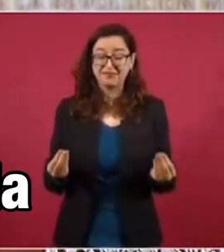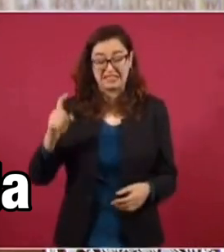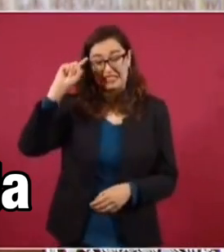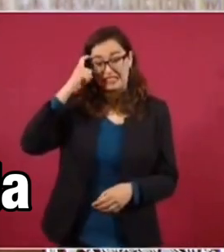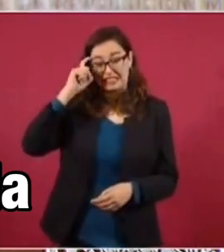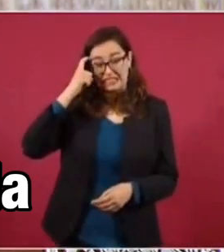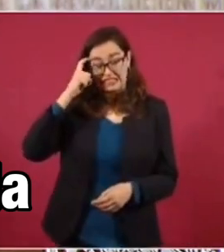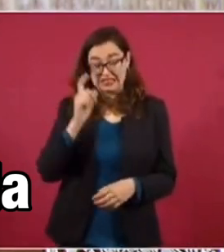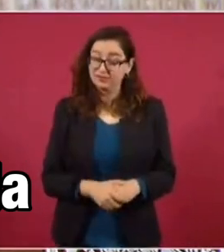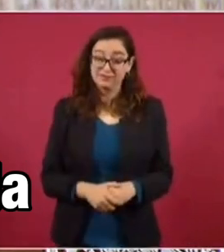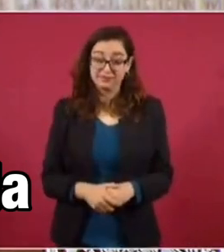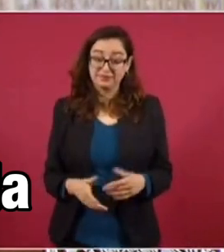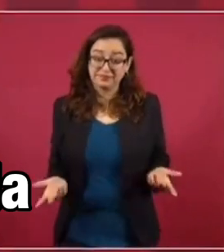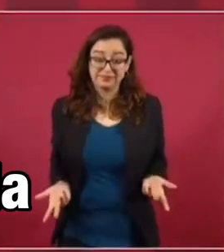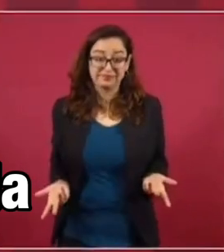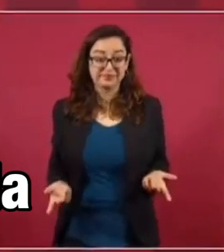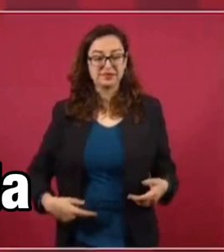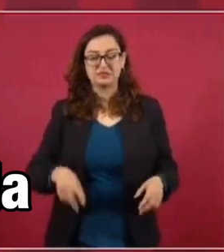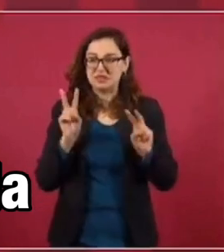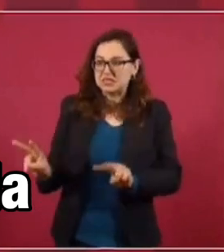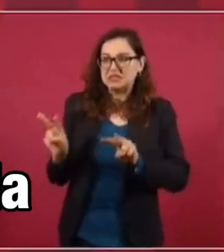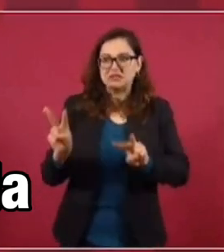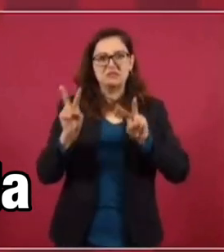Entonces, todo les incomoda.